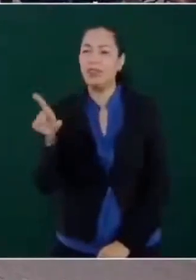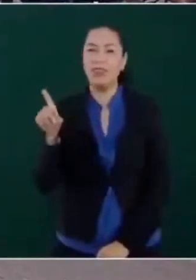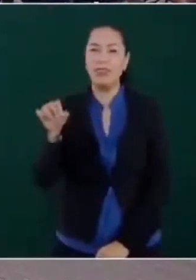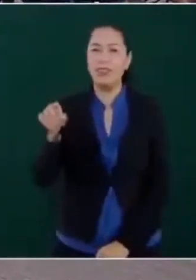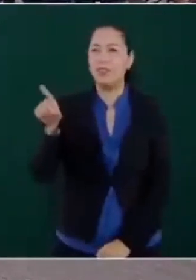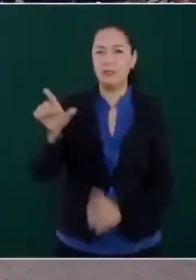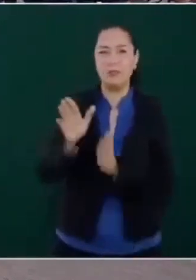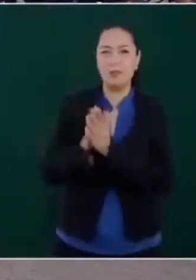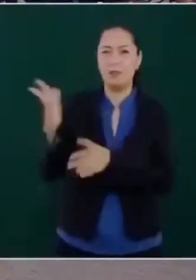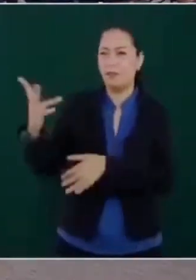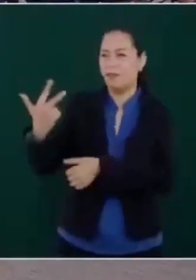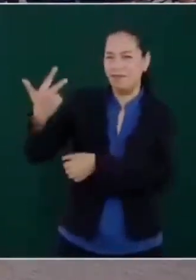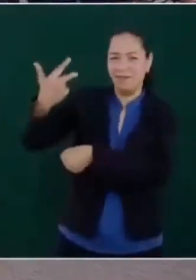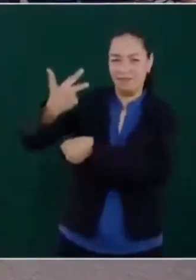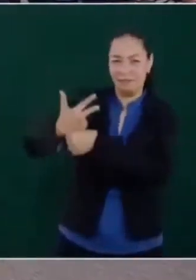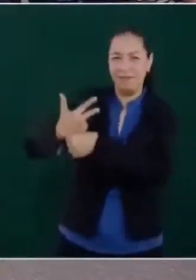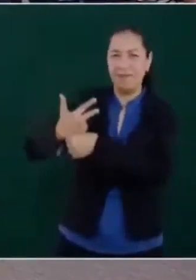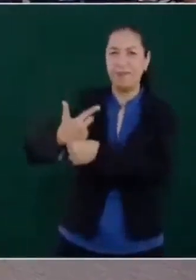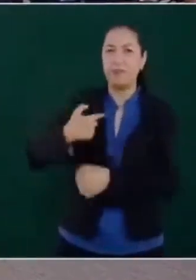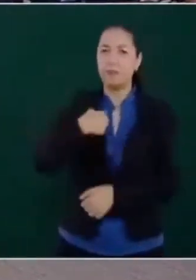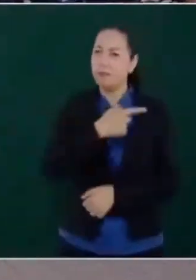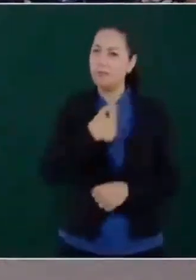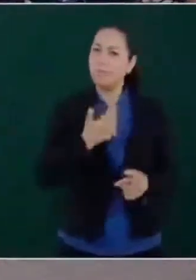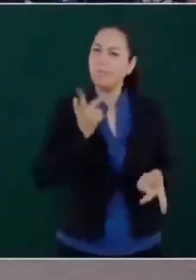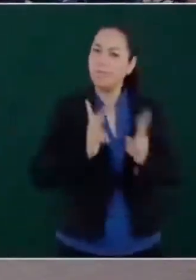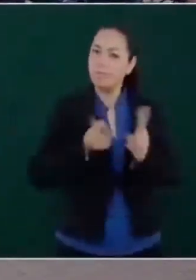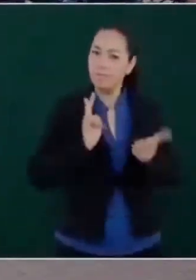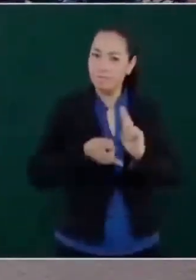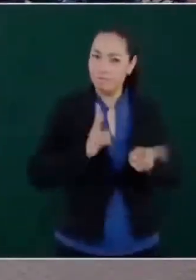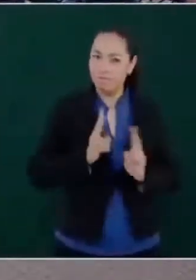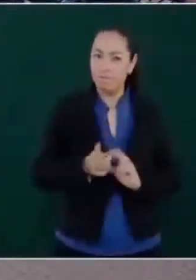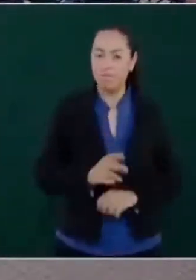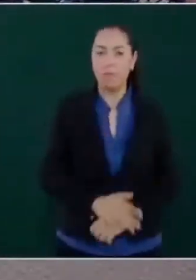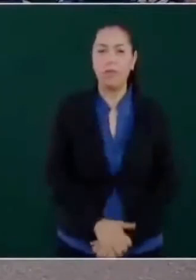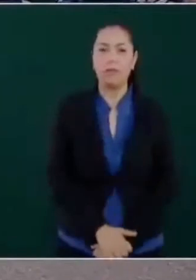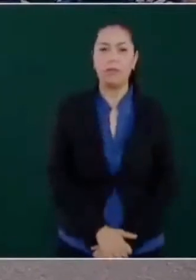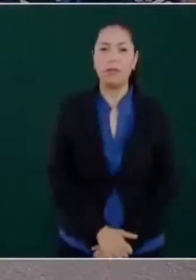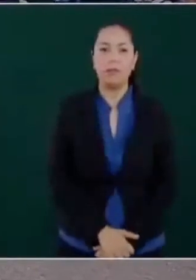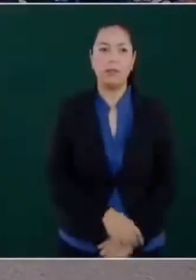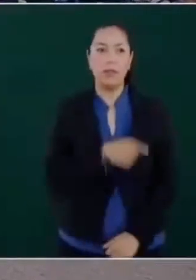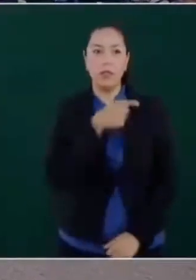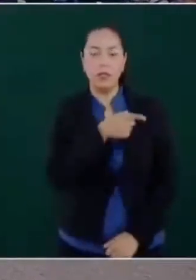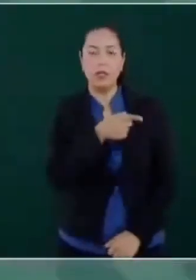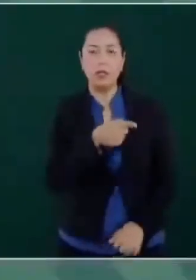un video, aquí vamos a platicar. No, un filósofo.